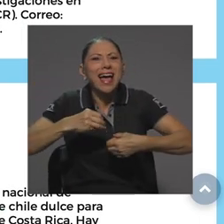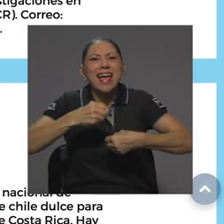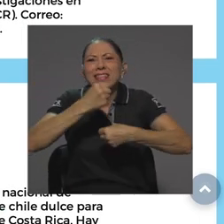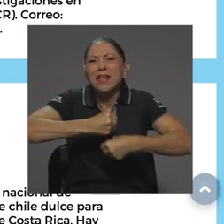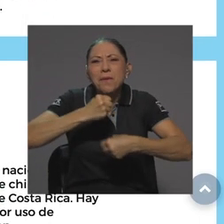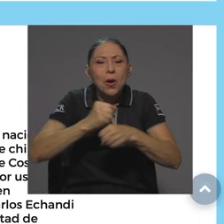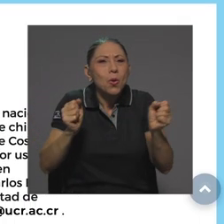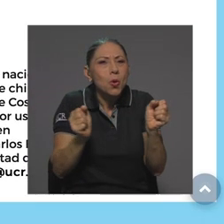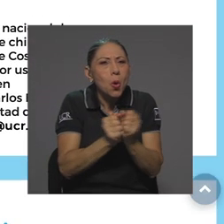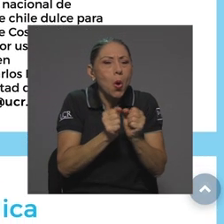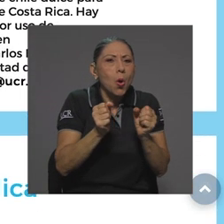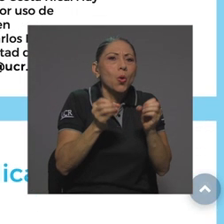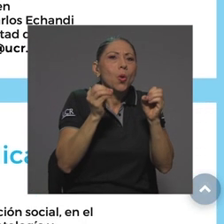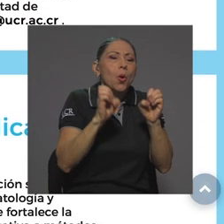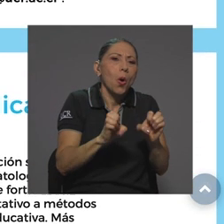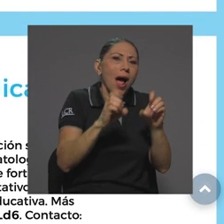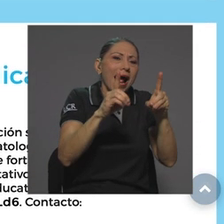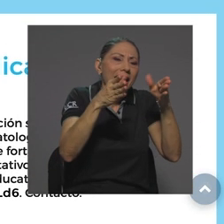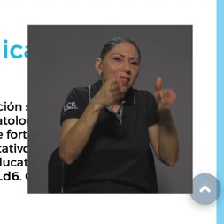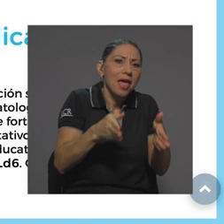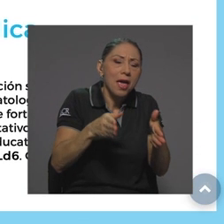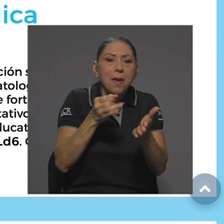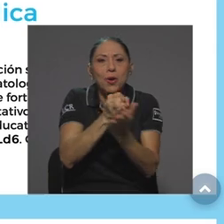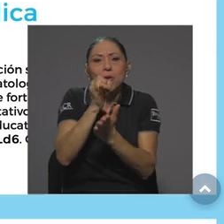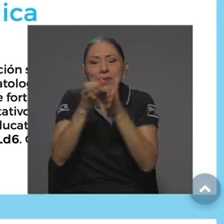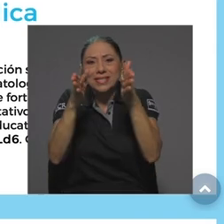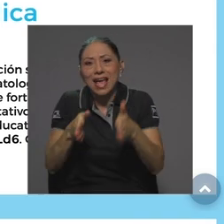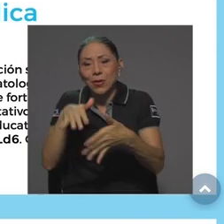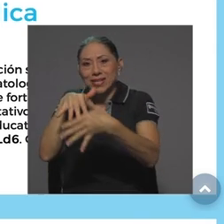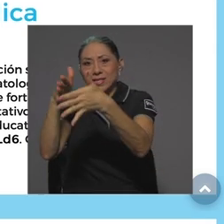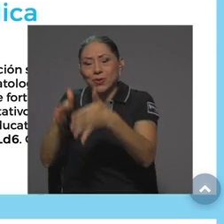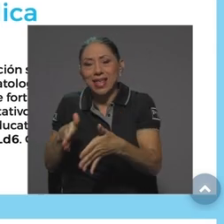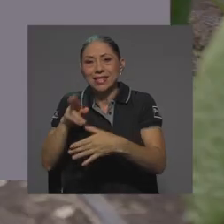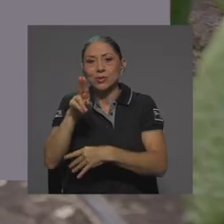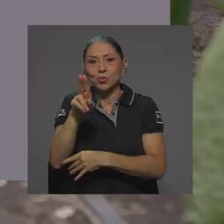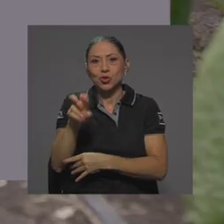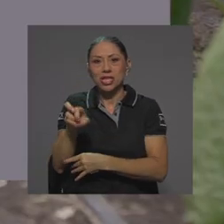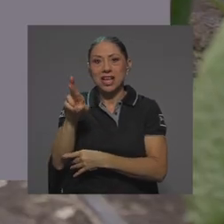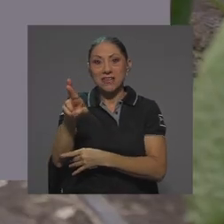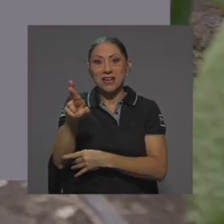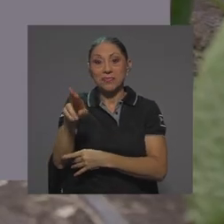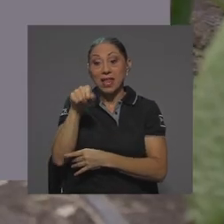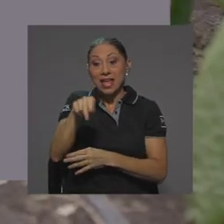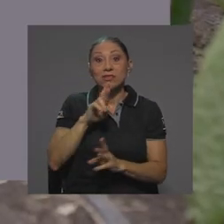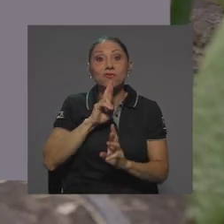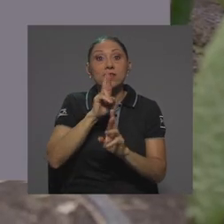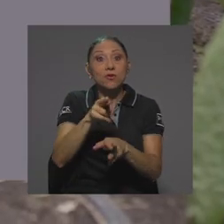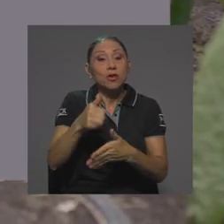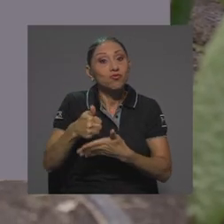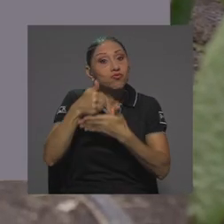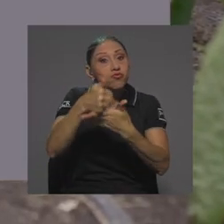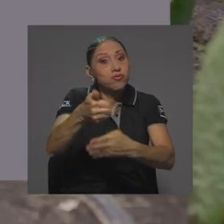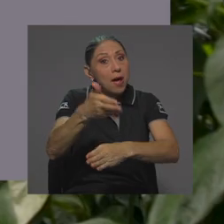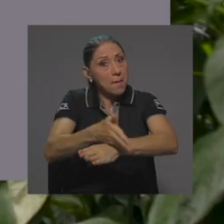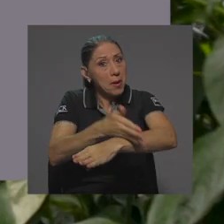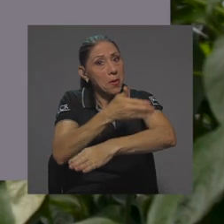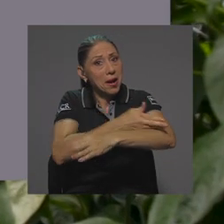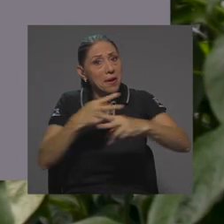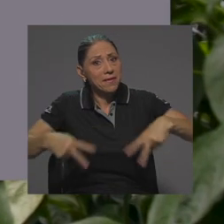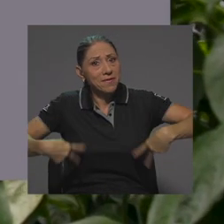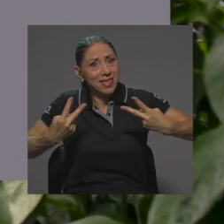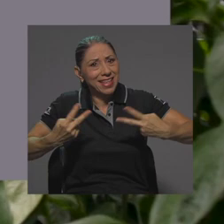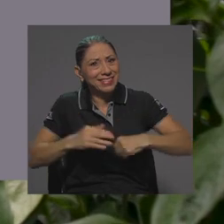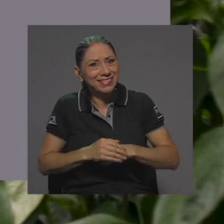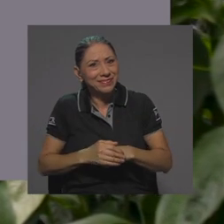conjunto con personal académico, investigadores y estudiantes de la UCR, cuyos resultados contribuyen a mejorar vidas.